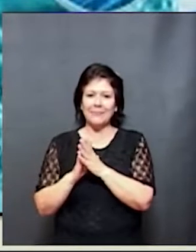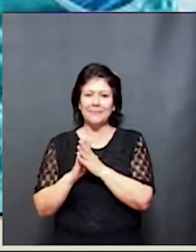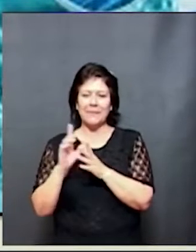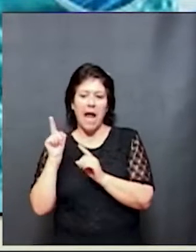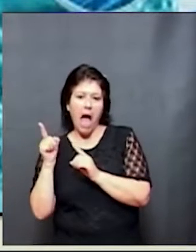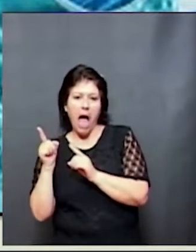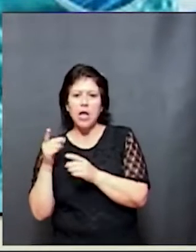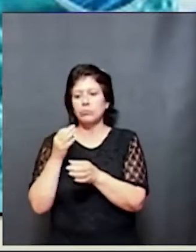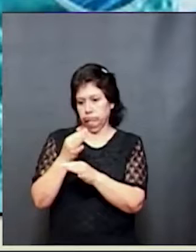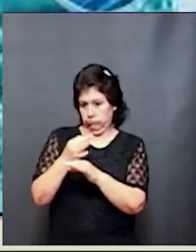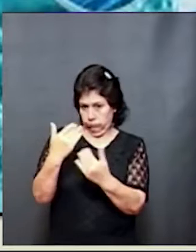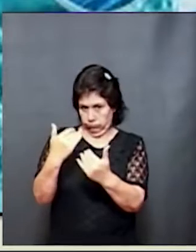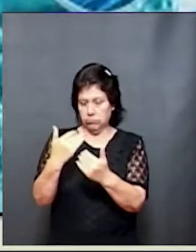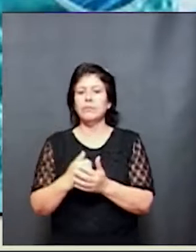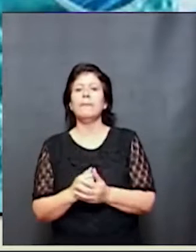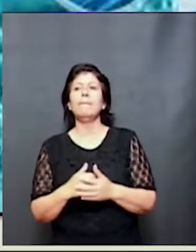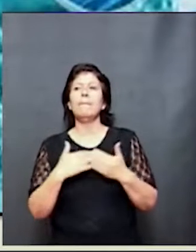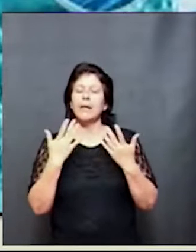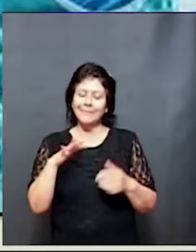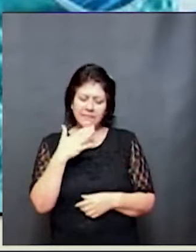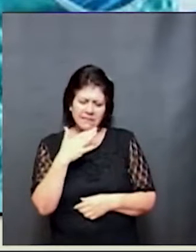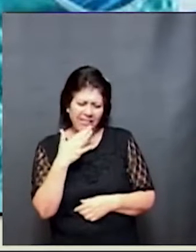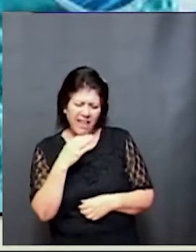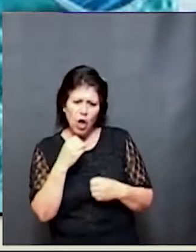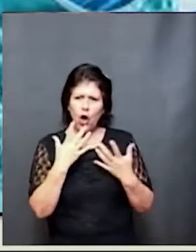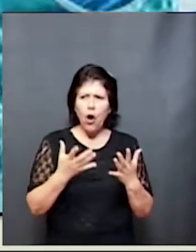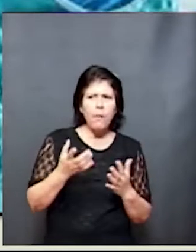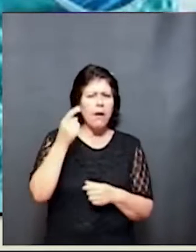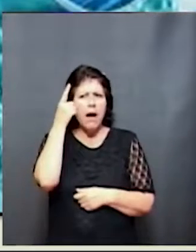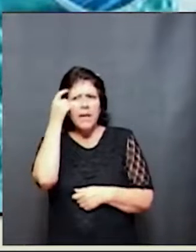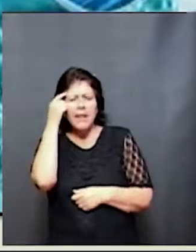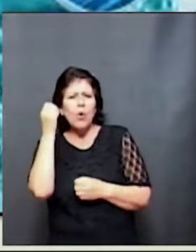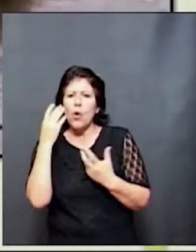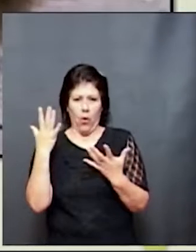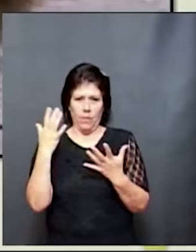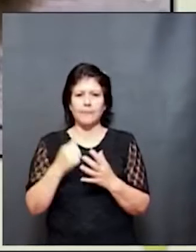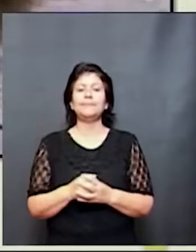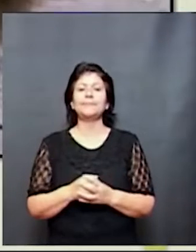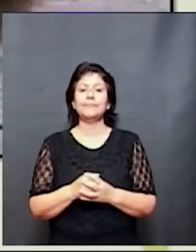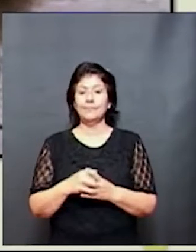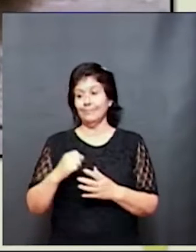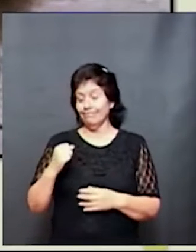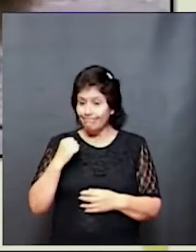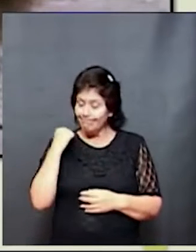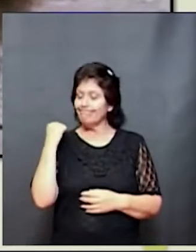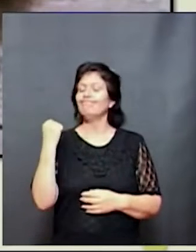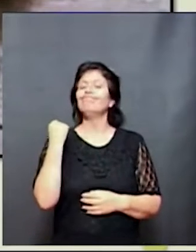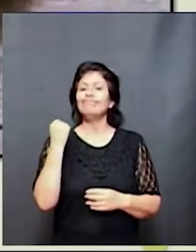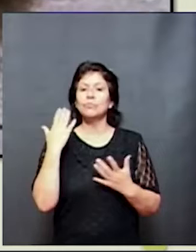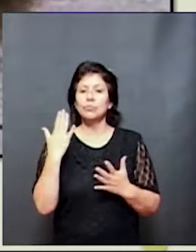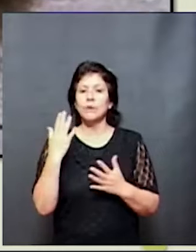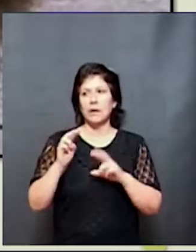disciplina para poder entender cómo aprendemos. Es importante asociar esta